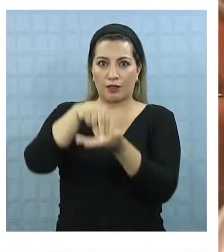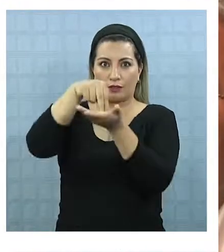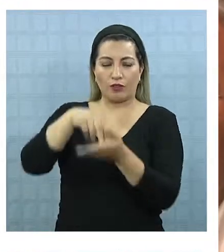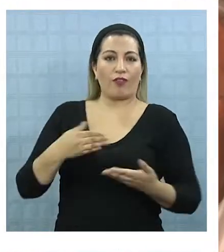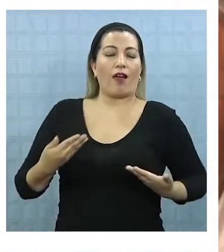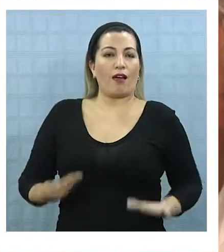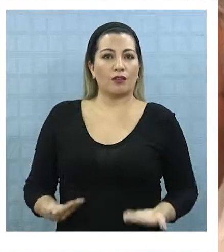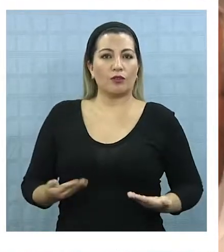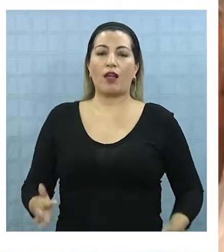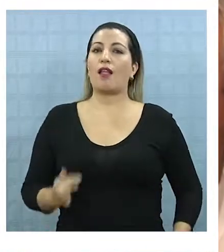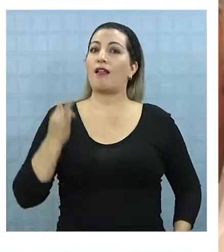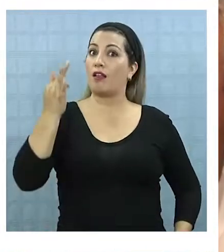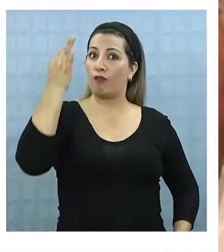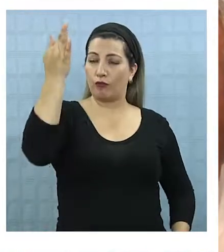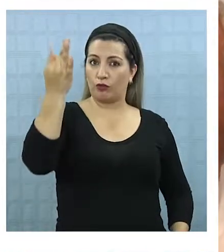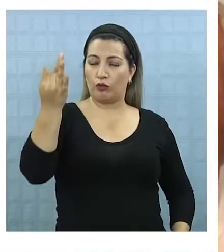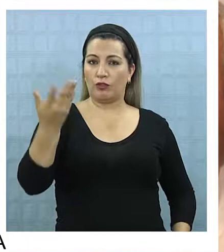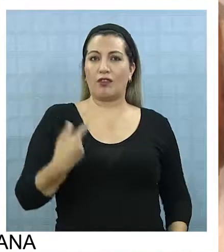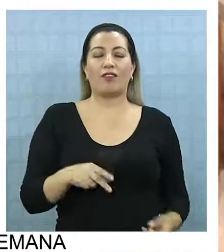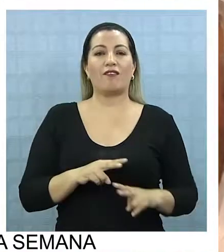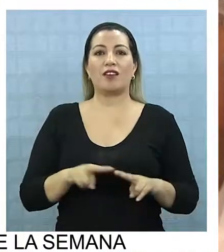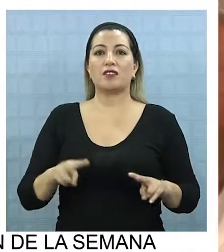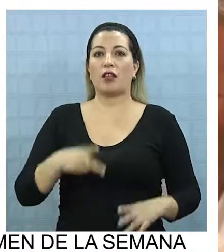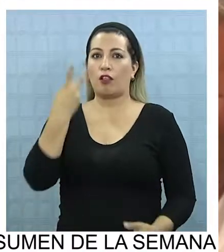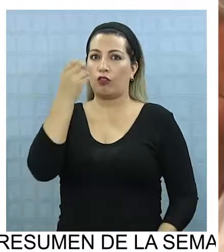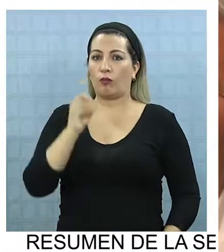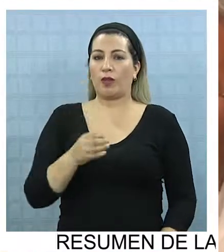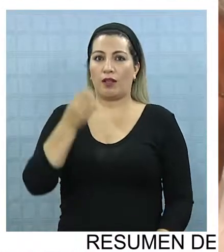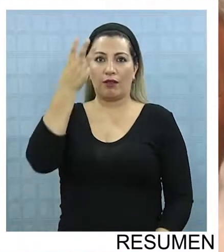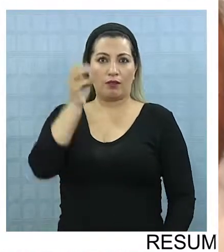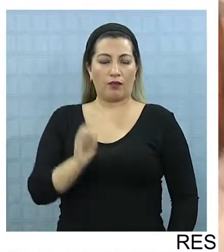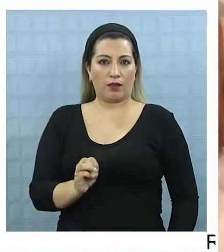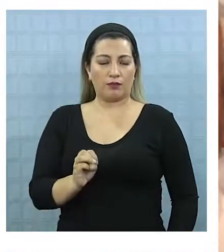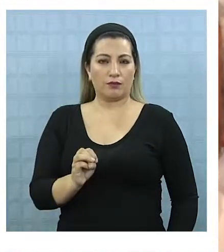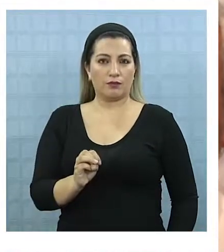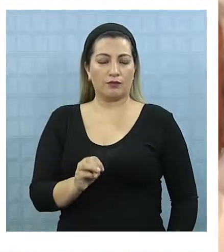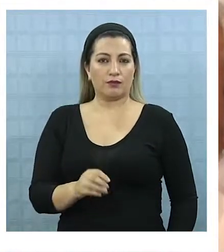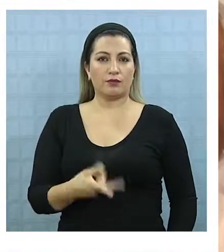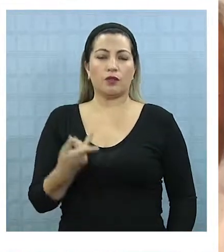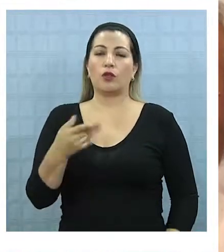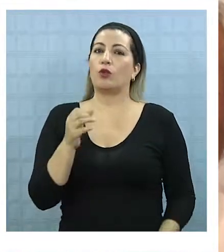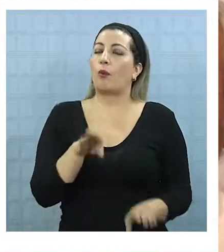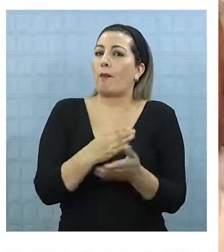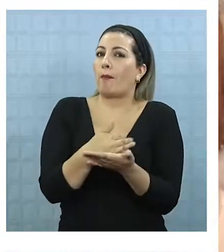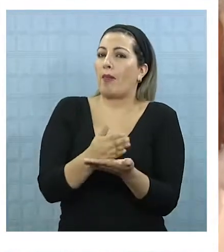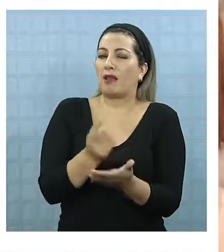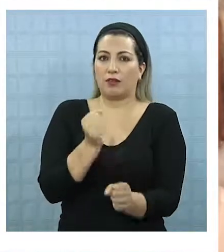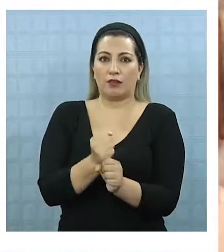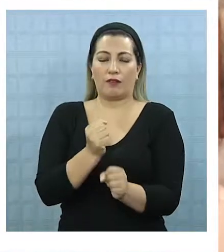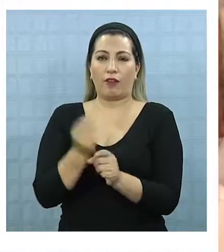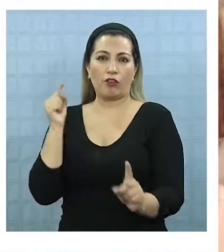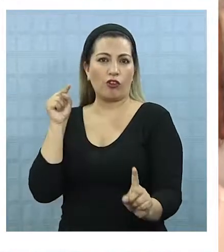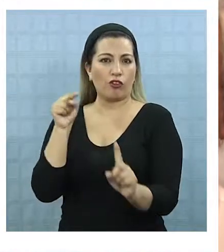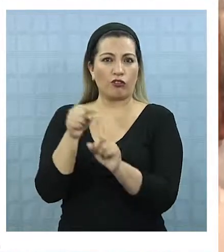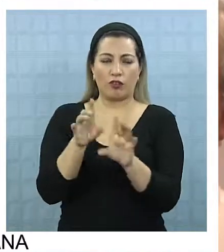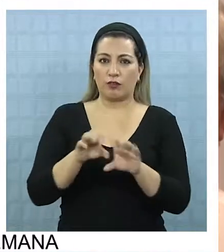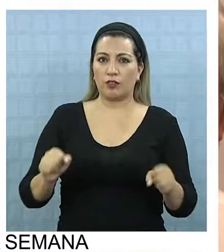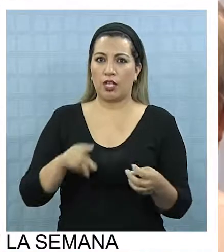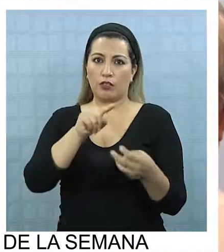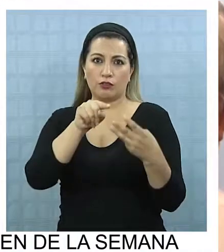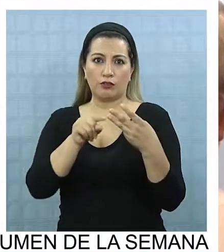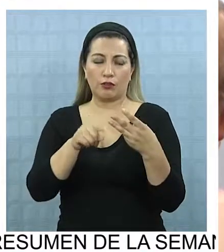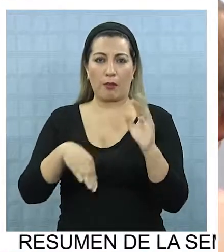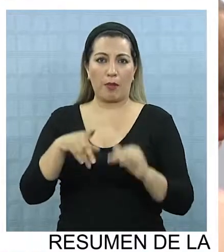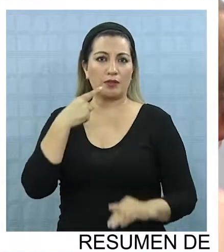SOFRI actuales, las futuras y qué puede pasar más allá del 2030 y por lo tanto un consenso, un plan de trabajo y con metas concretas. Y lo